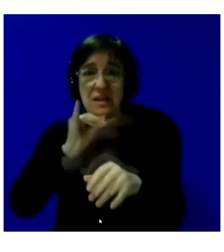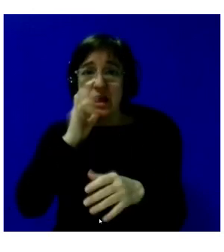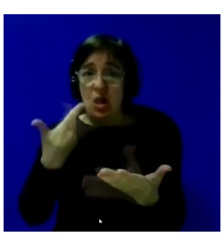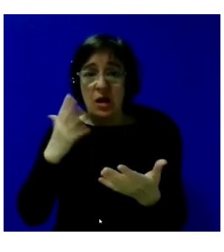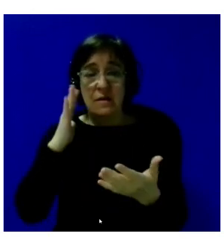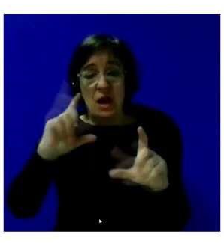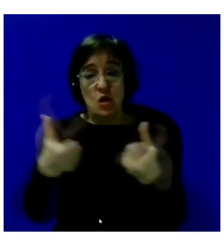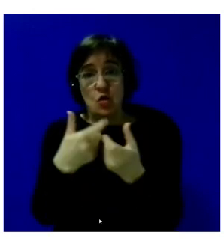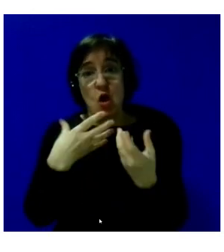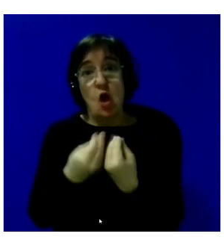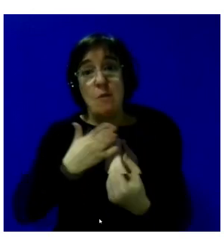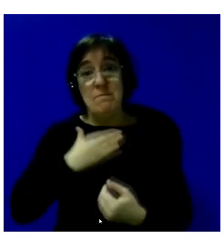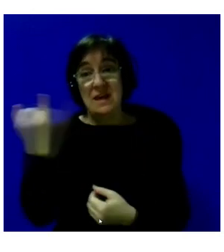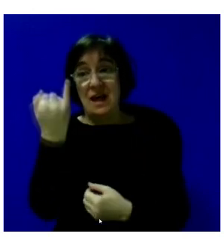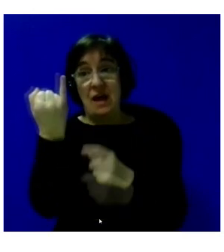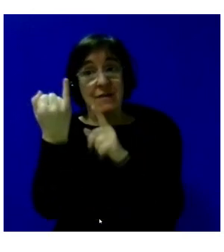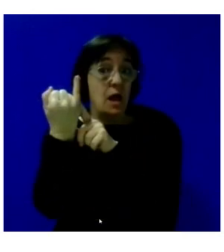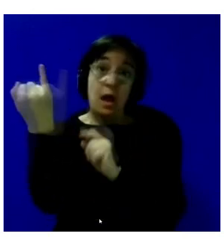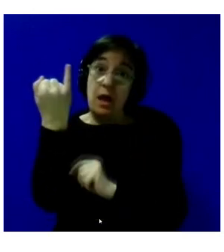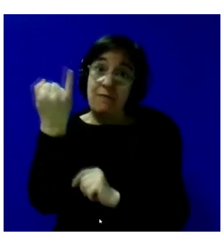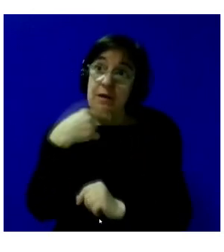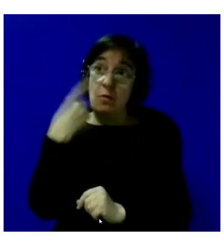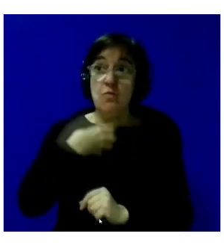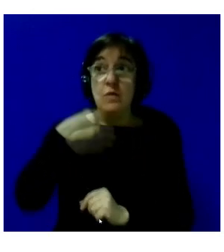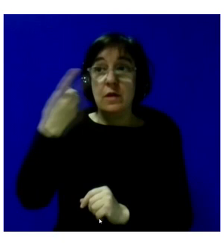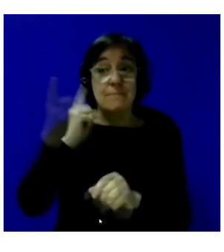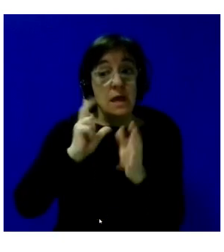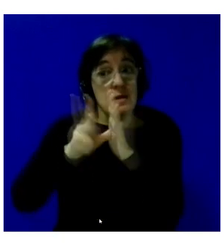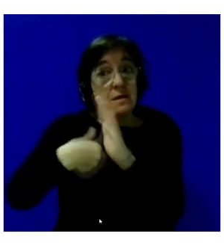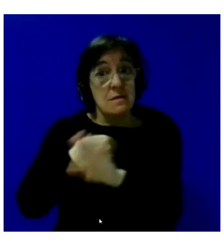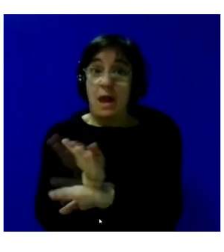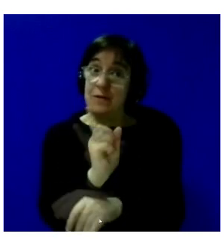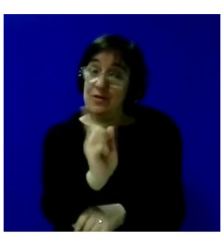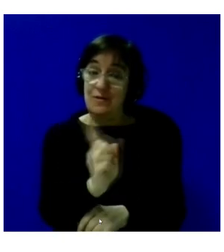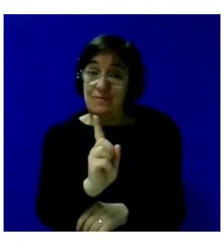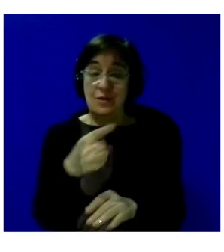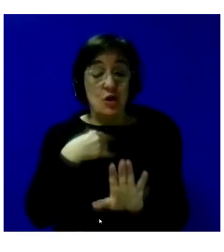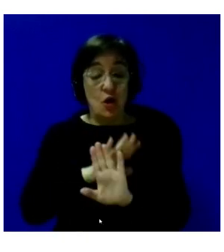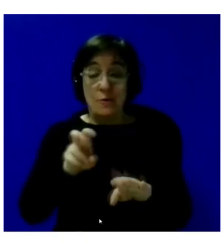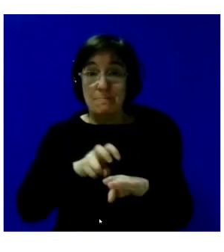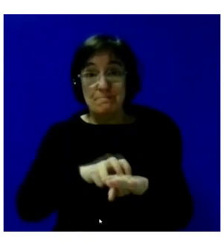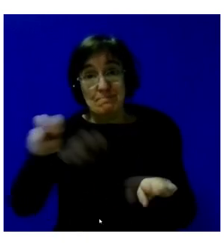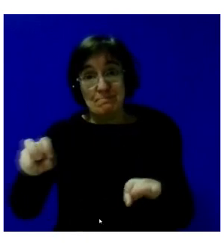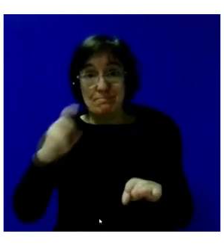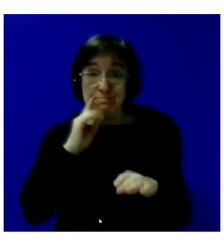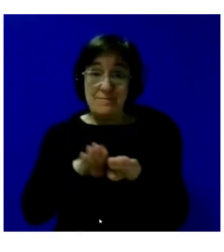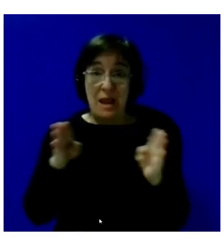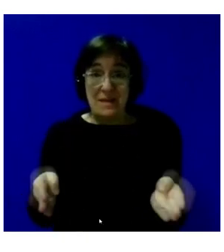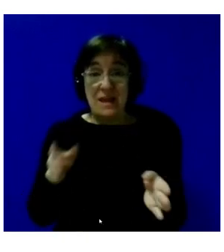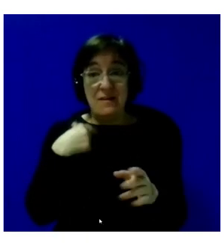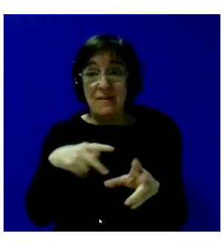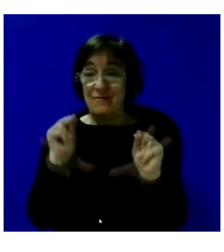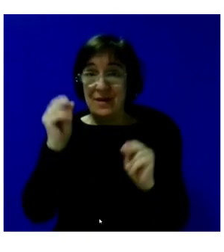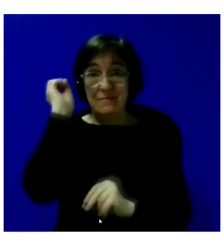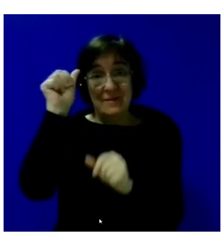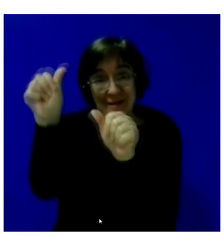con mi jefe y al jefe no puedo llegar tarde. Abandonaré la mesa cuando acabe la